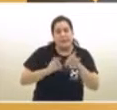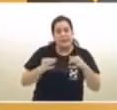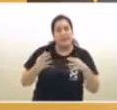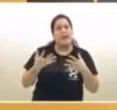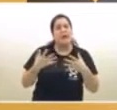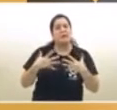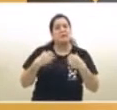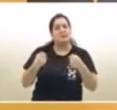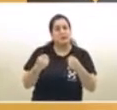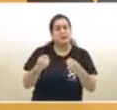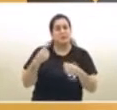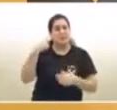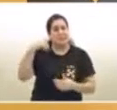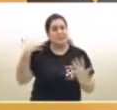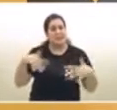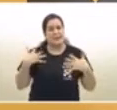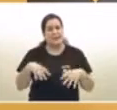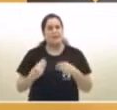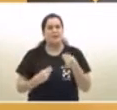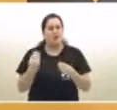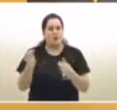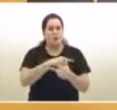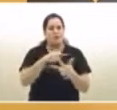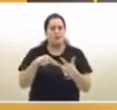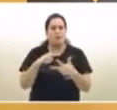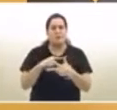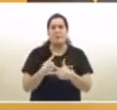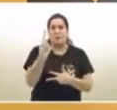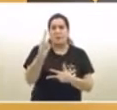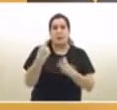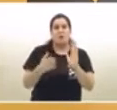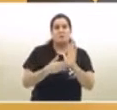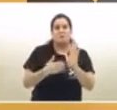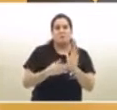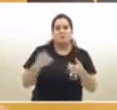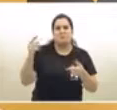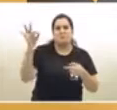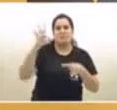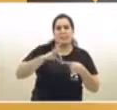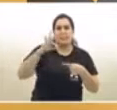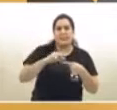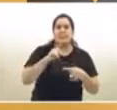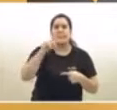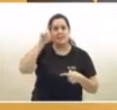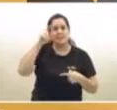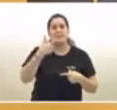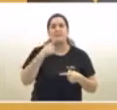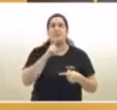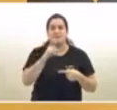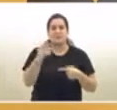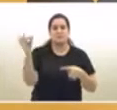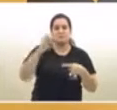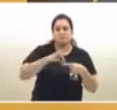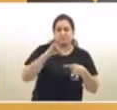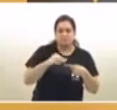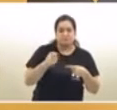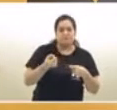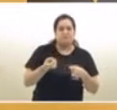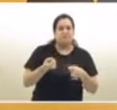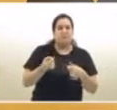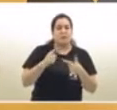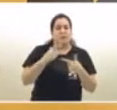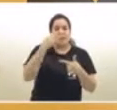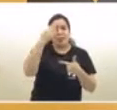basada en tres pilares. Primero, el testeo proactivo y preventivo. Segundo, el